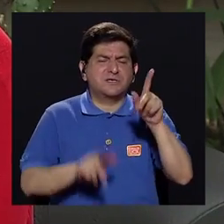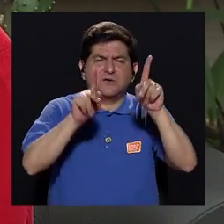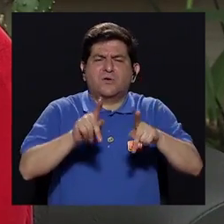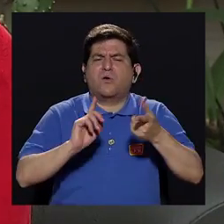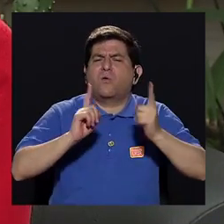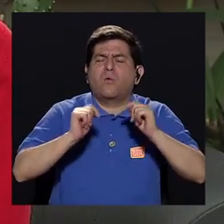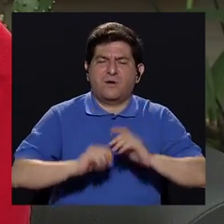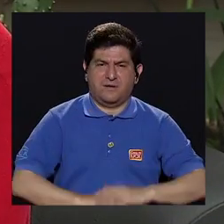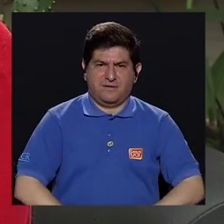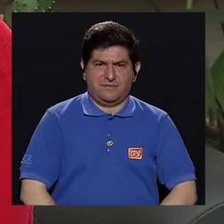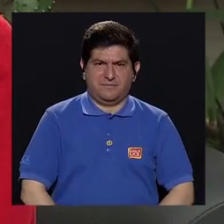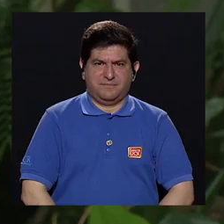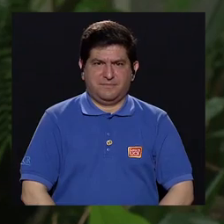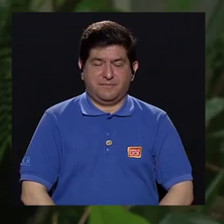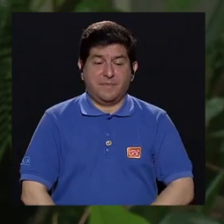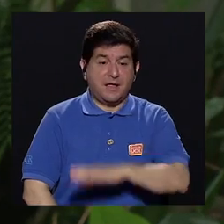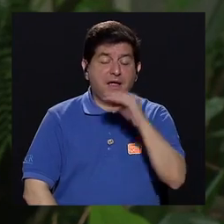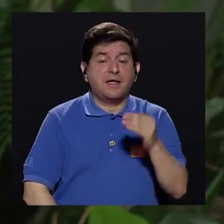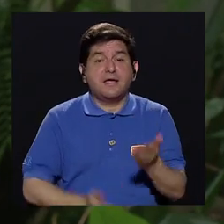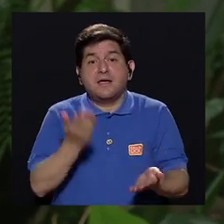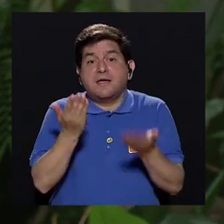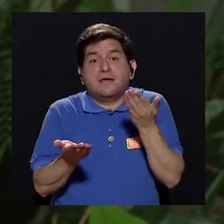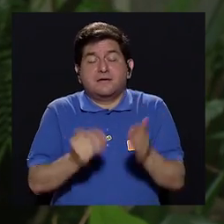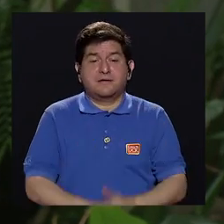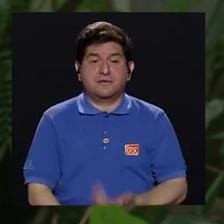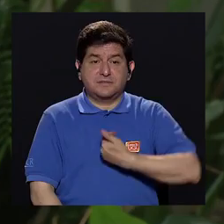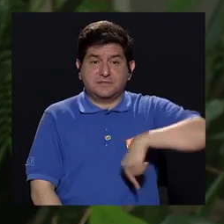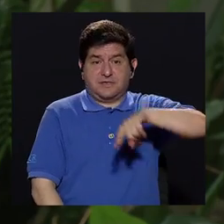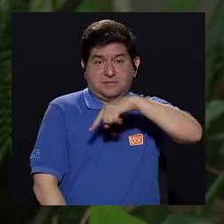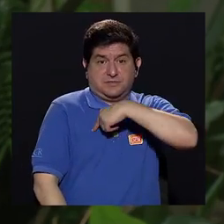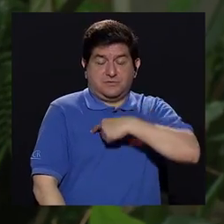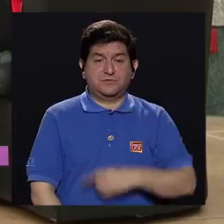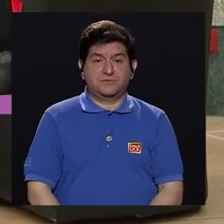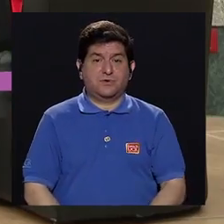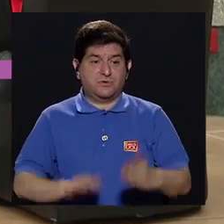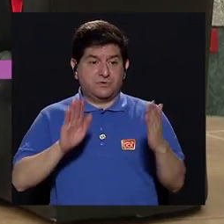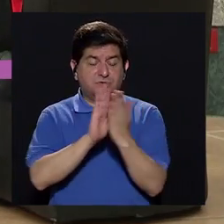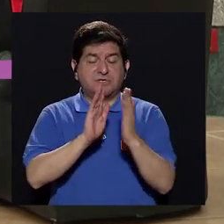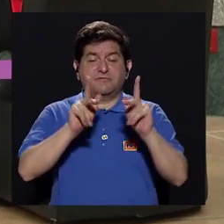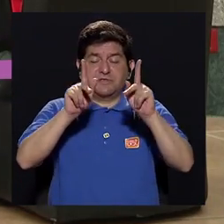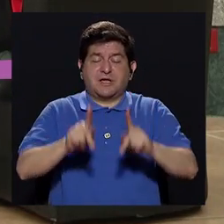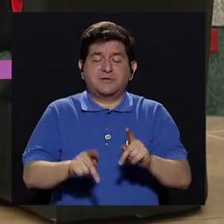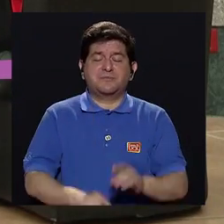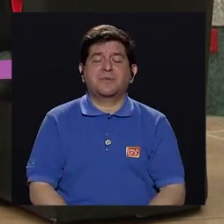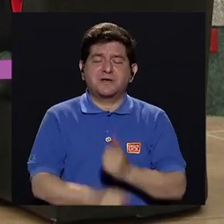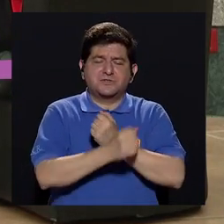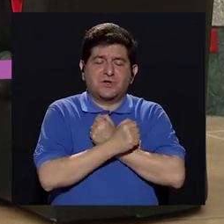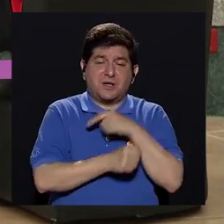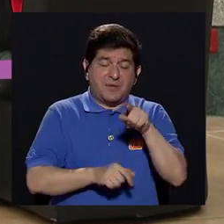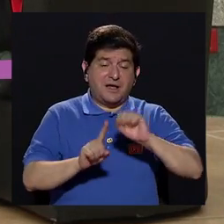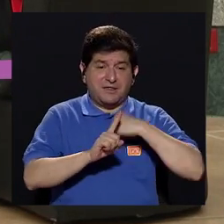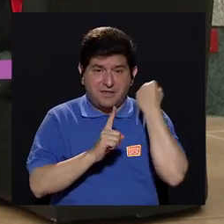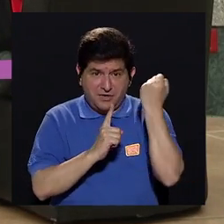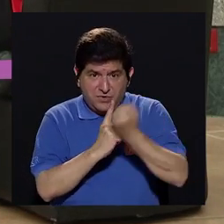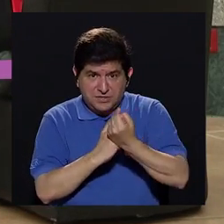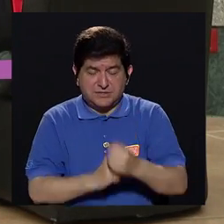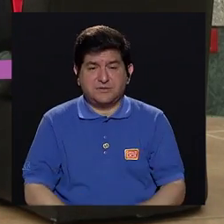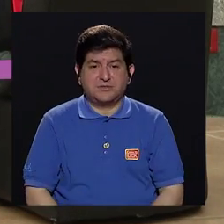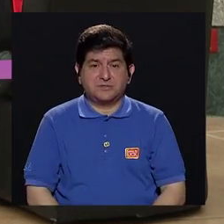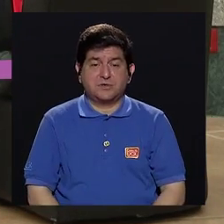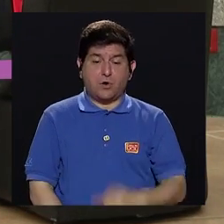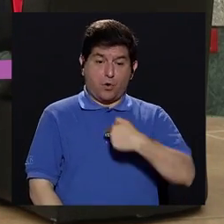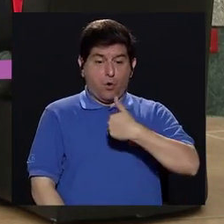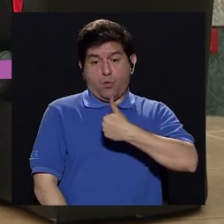hacia esas personas y eventualmente porque nos vayamos a enfrentar a un ser querido con el tema o incluso